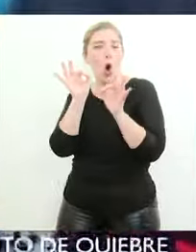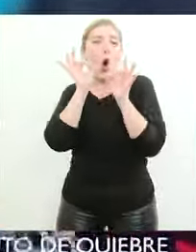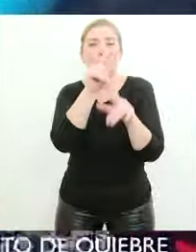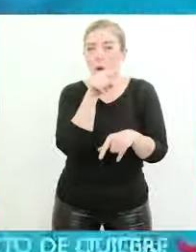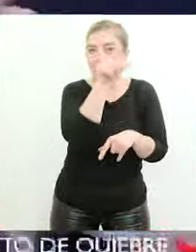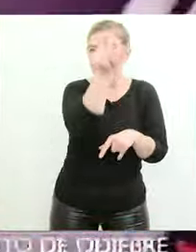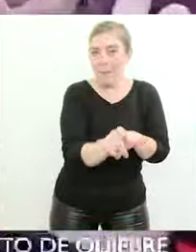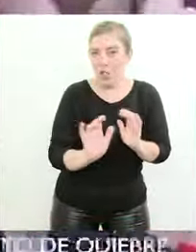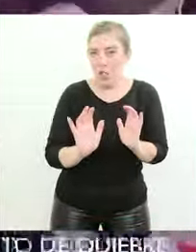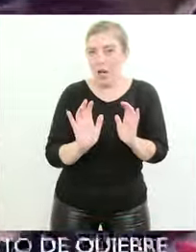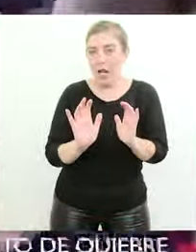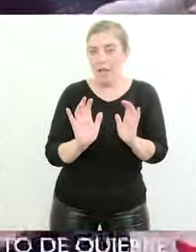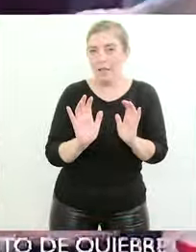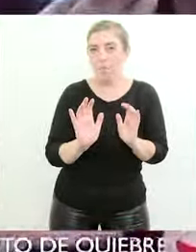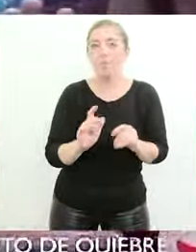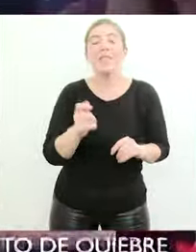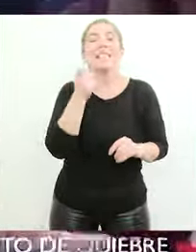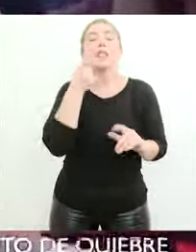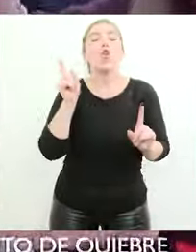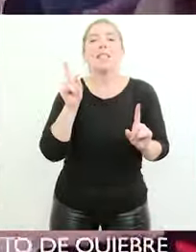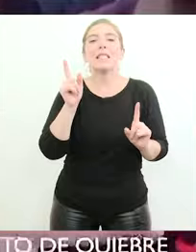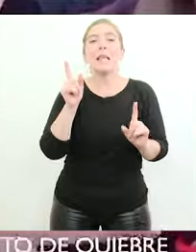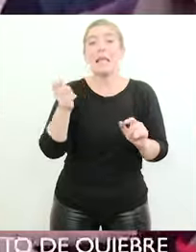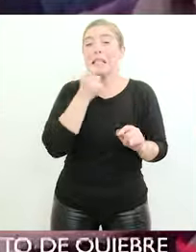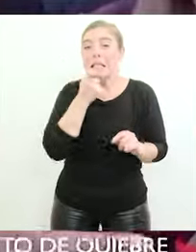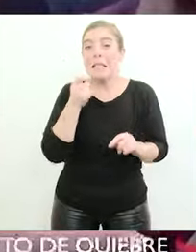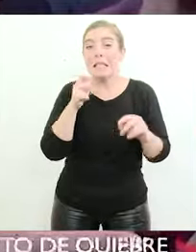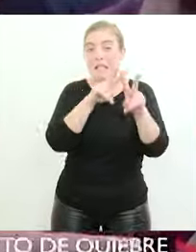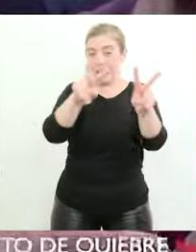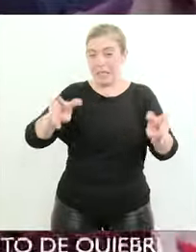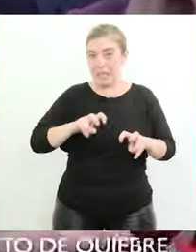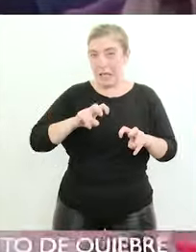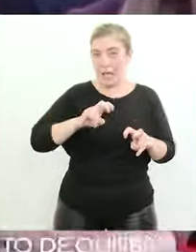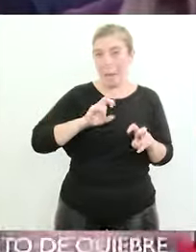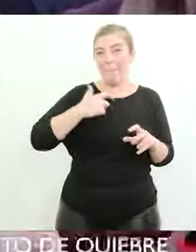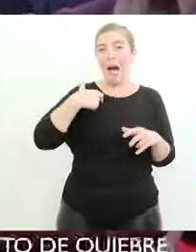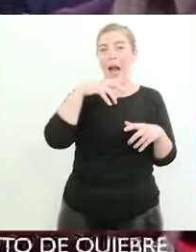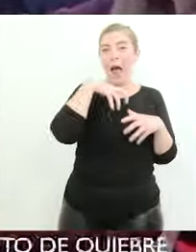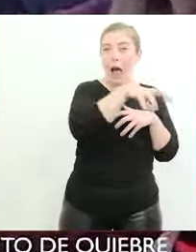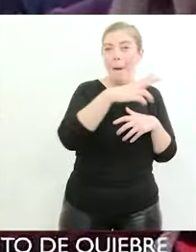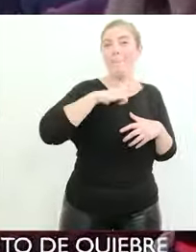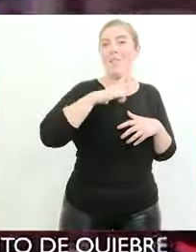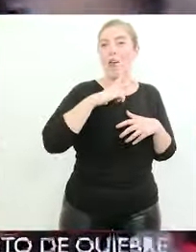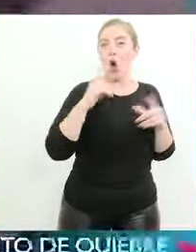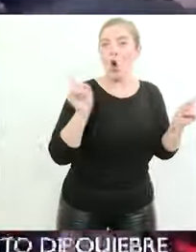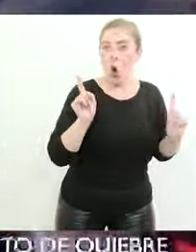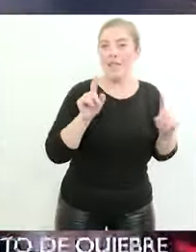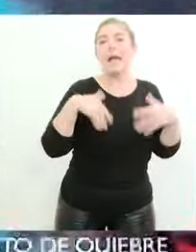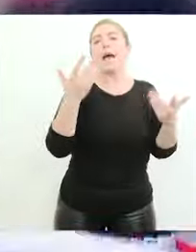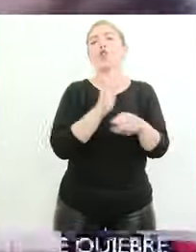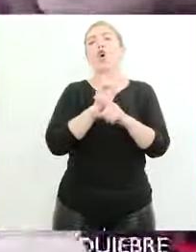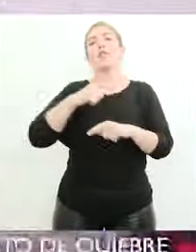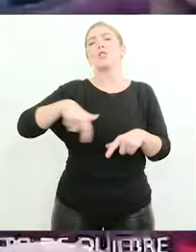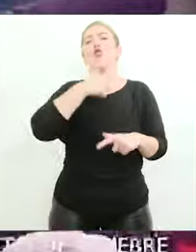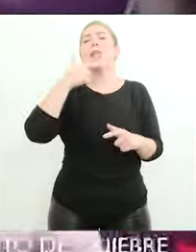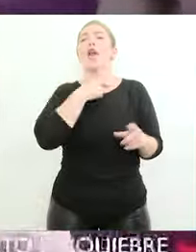digamos si no es rentable para el sector privado es porque no es deseable socialmente porque si vos